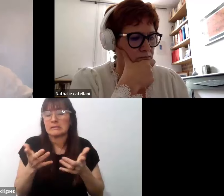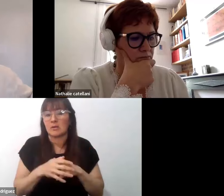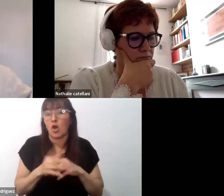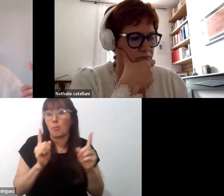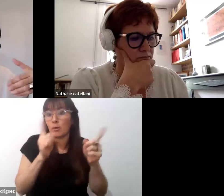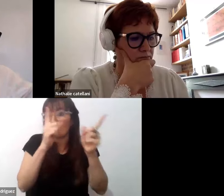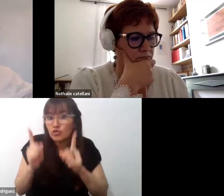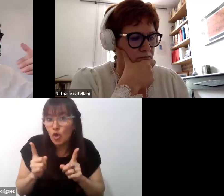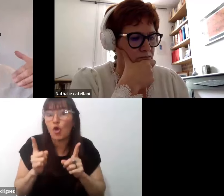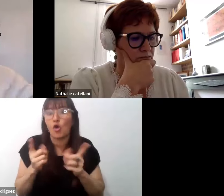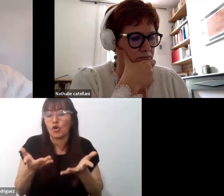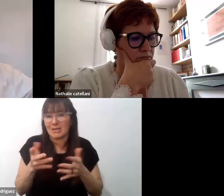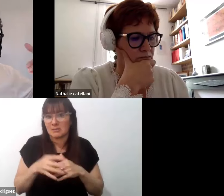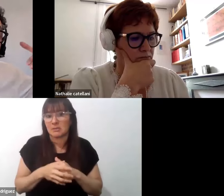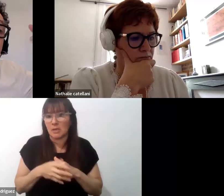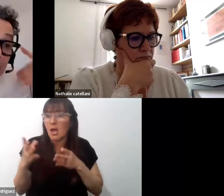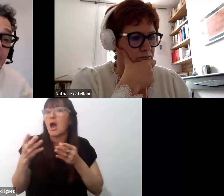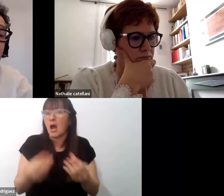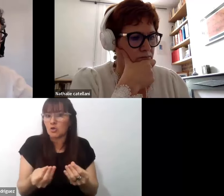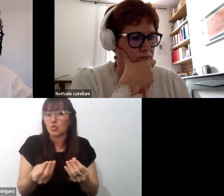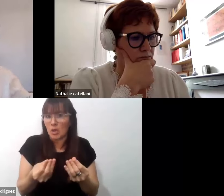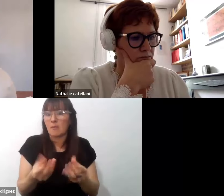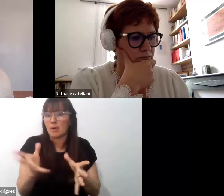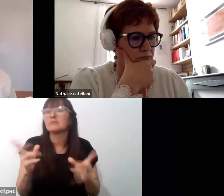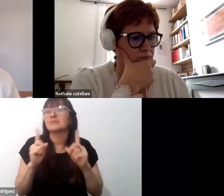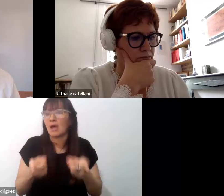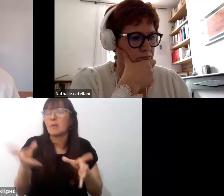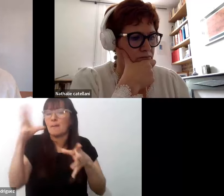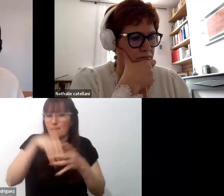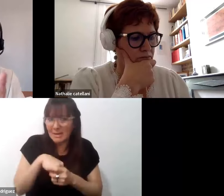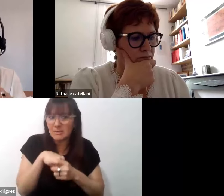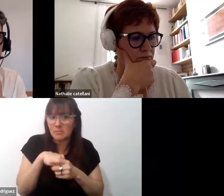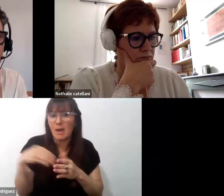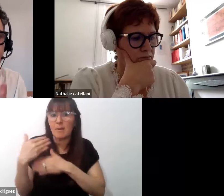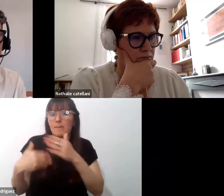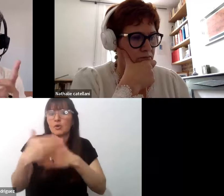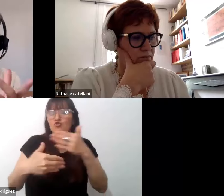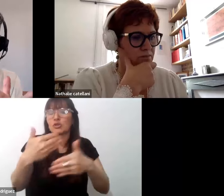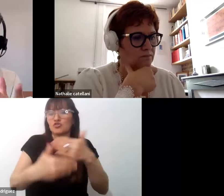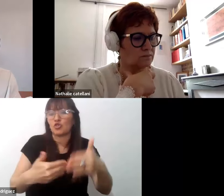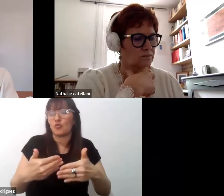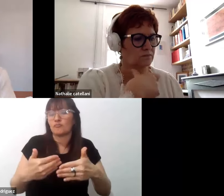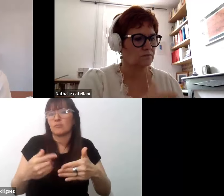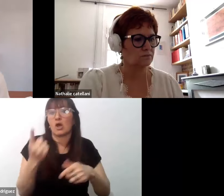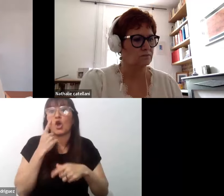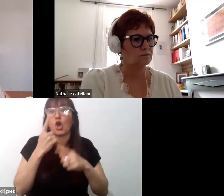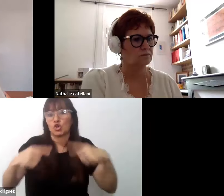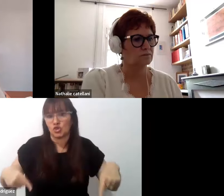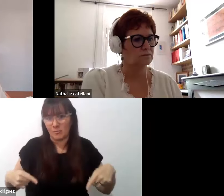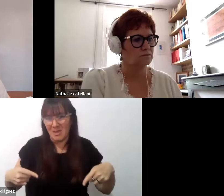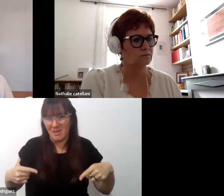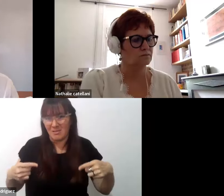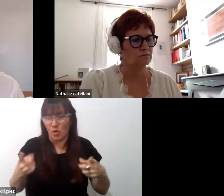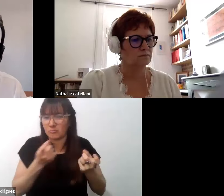profesores, que colaboraban y participaban en procesos de construcción de saberes o de conocimientos sobre